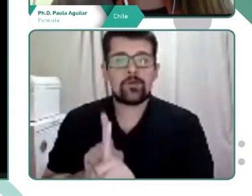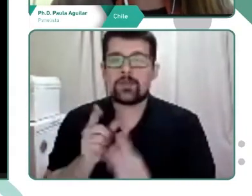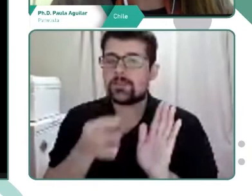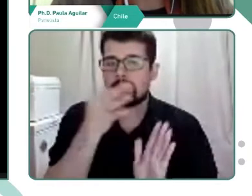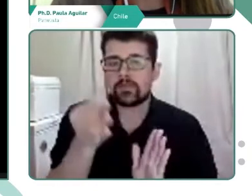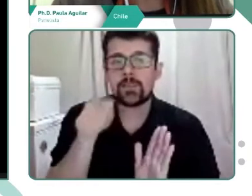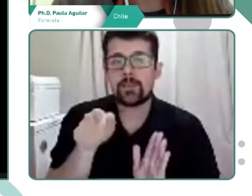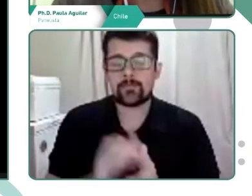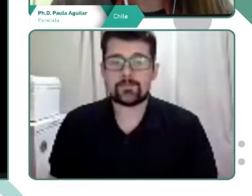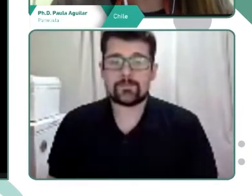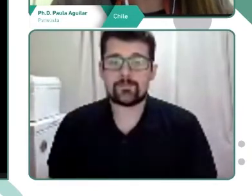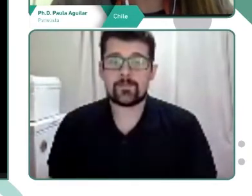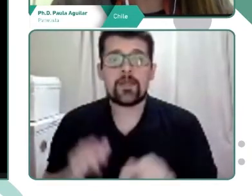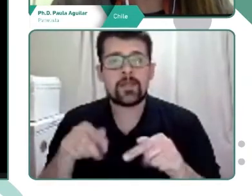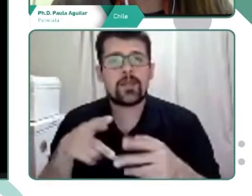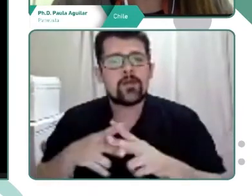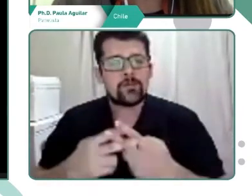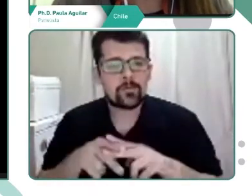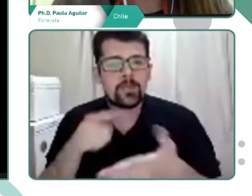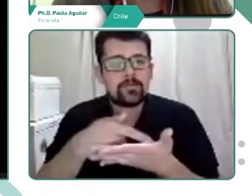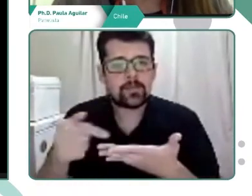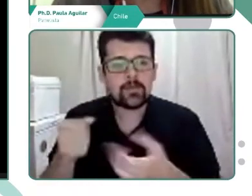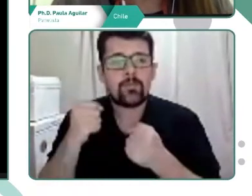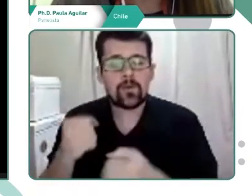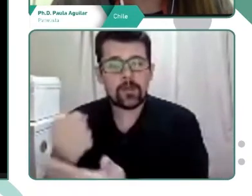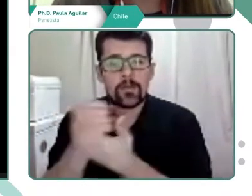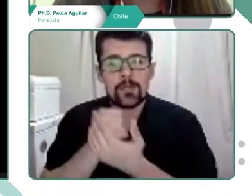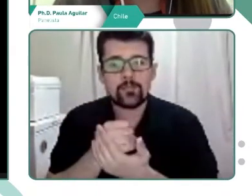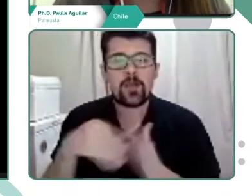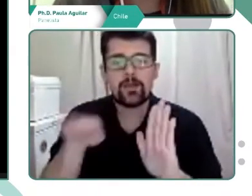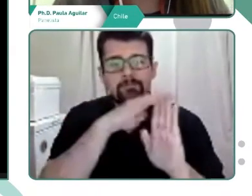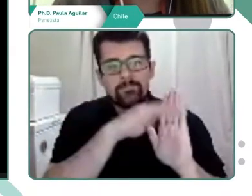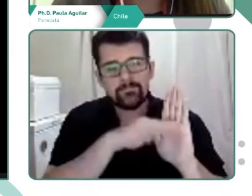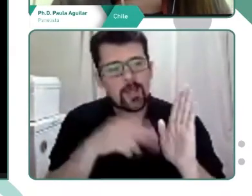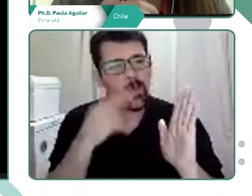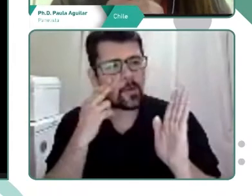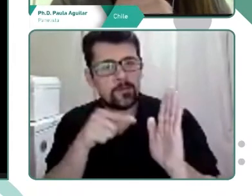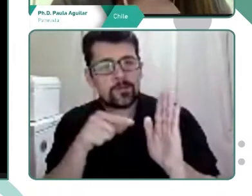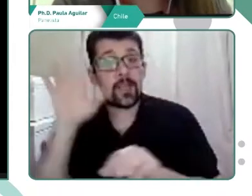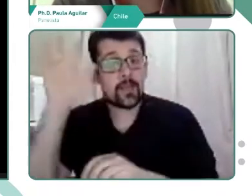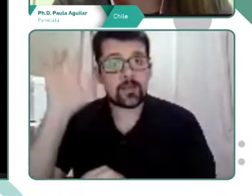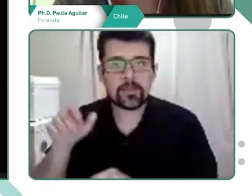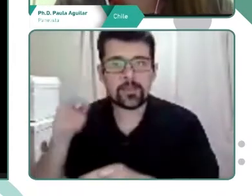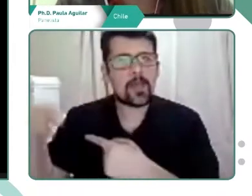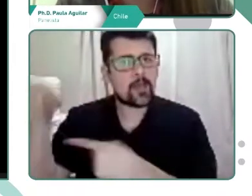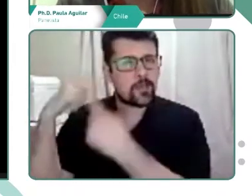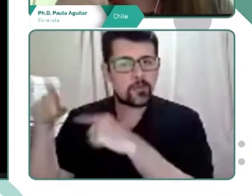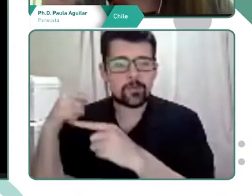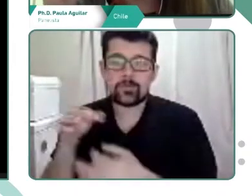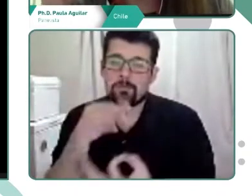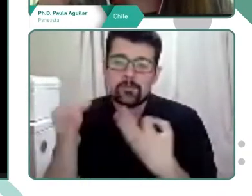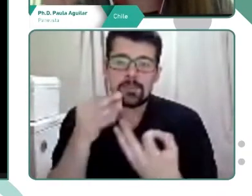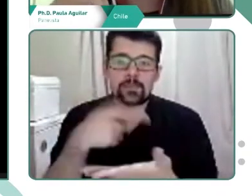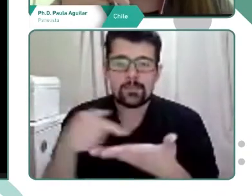Esta propuesta escritural permite recuperar la concepción del género discursivo como una categoría que reconoce el carácter histórico y cultural del proceso enunciativo.